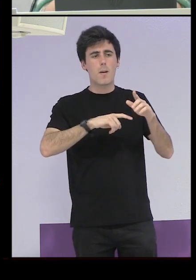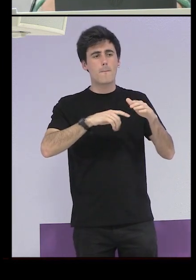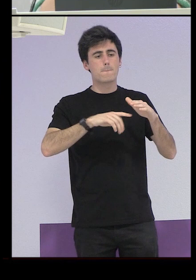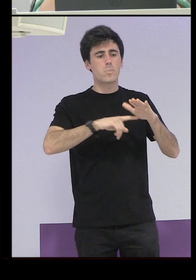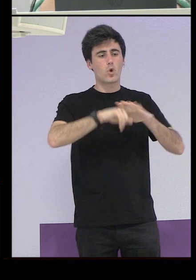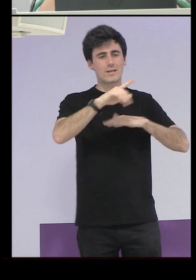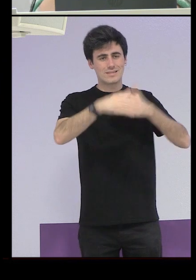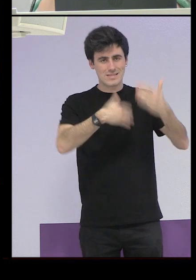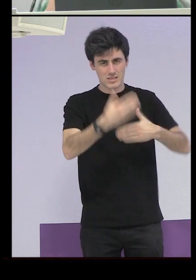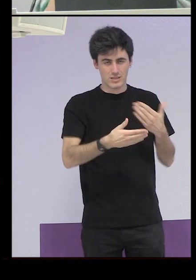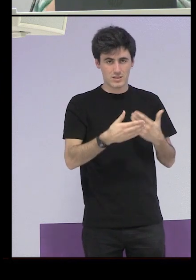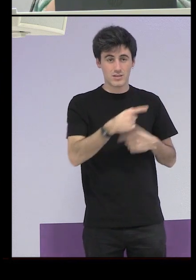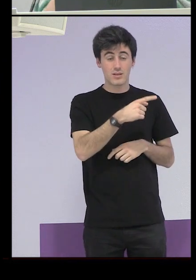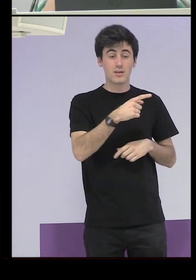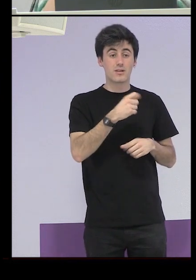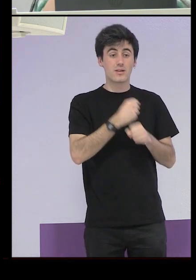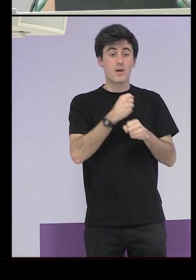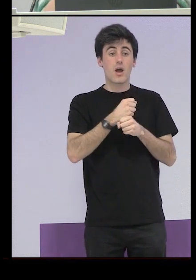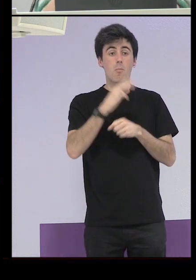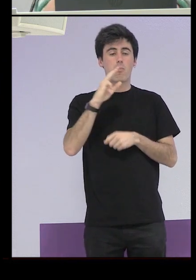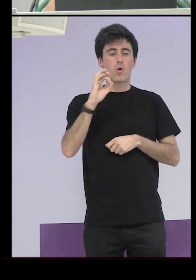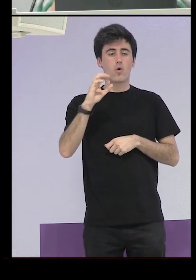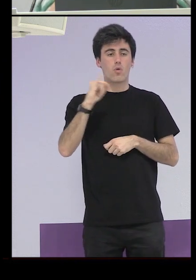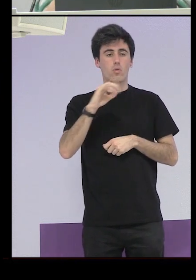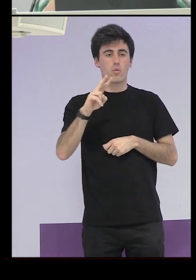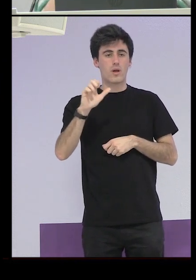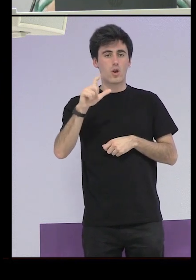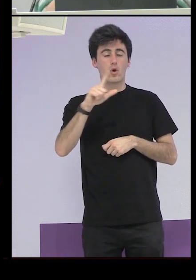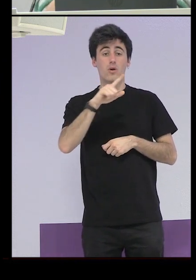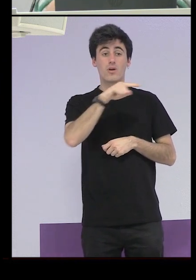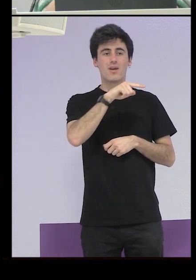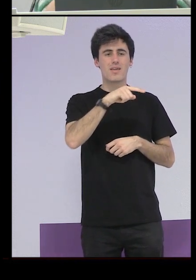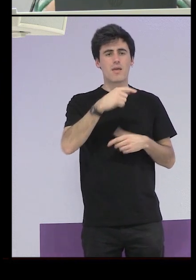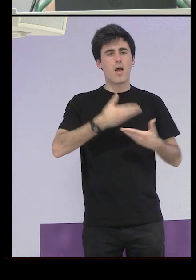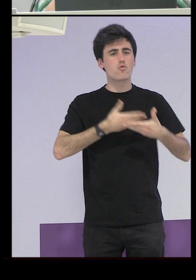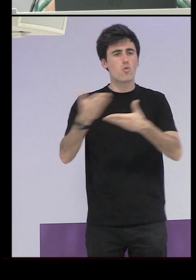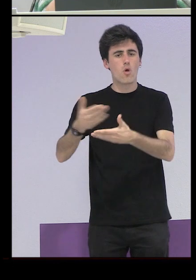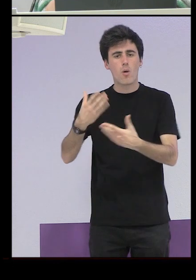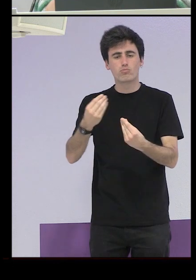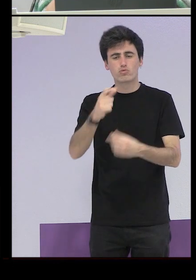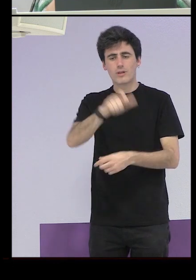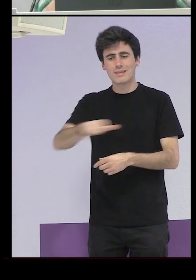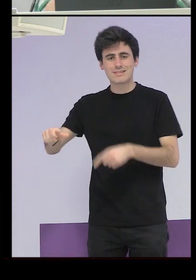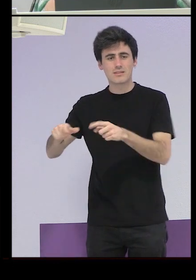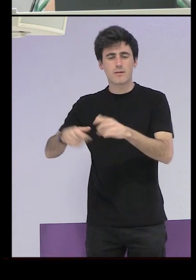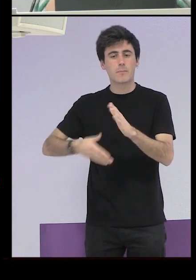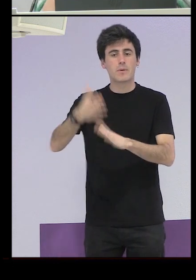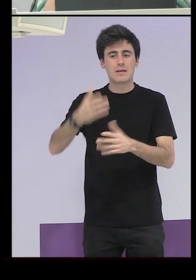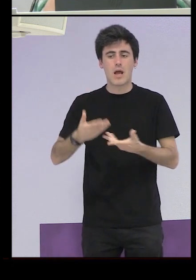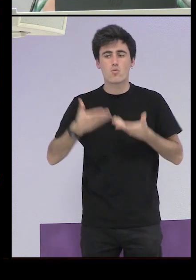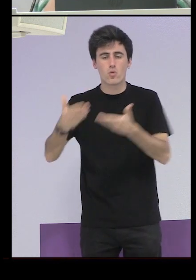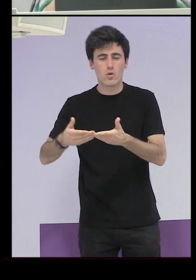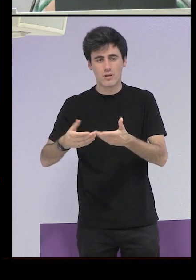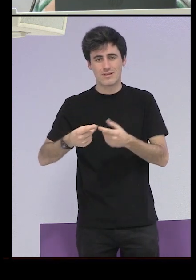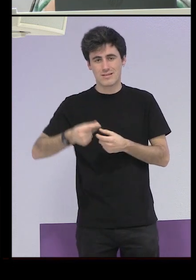venía de la corriente de la antipsiquiatría y ha declarado en muchas ocasiones que ayudó a escapar a muchas chavalas del psiquiátrico en el que trabajaba él